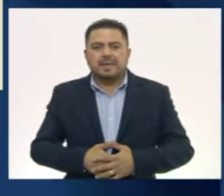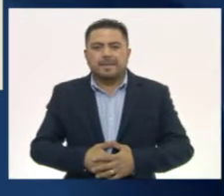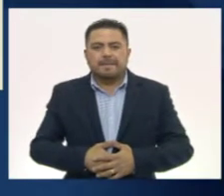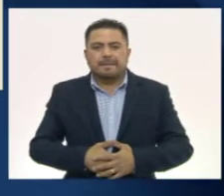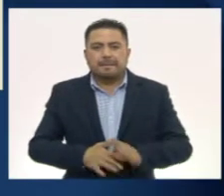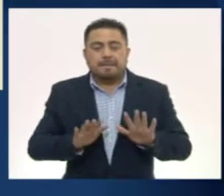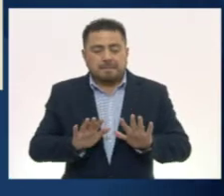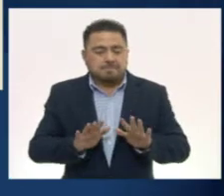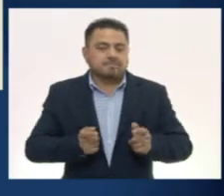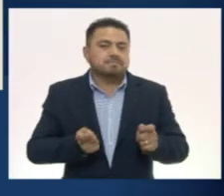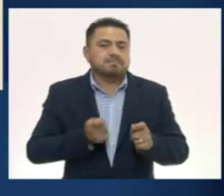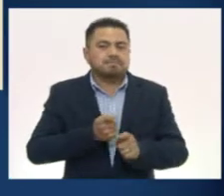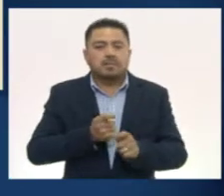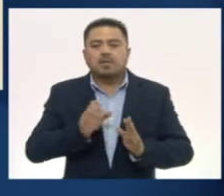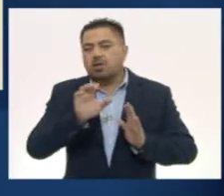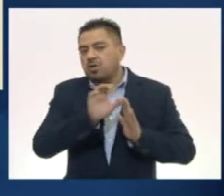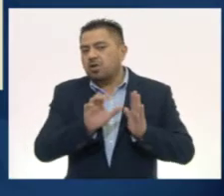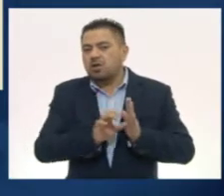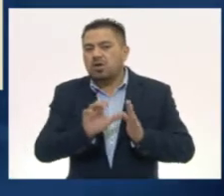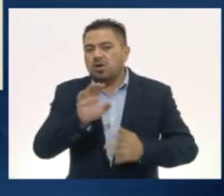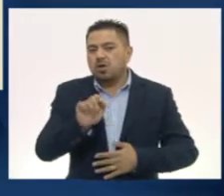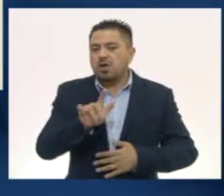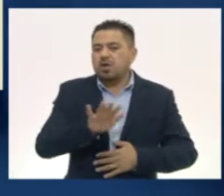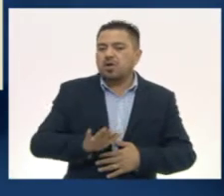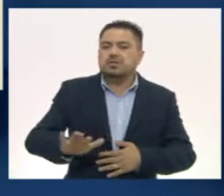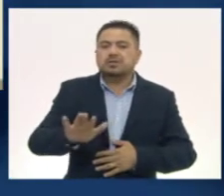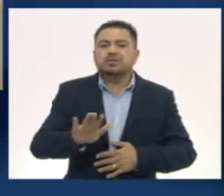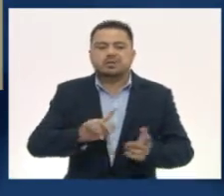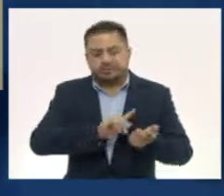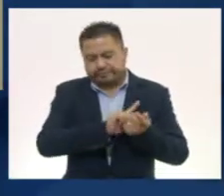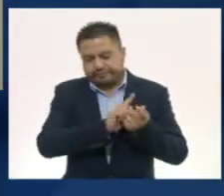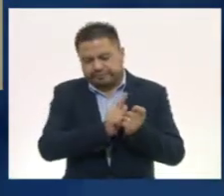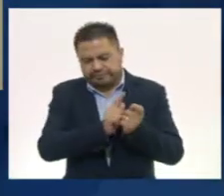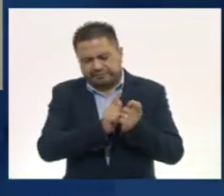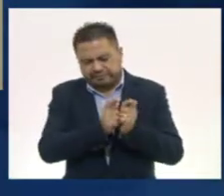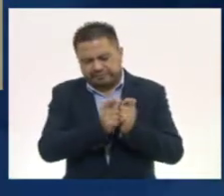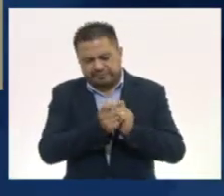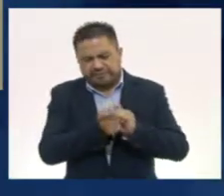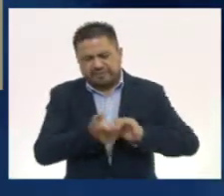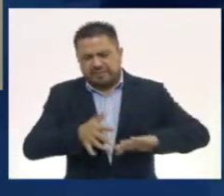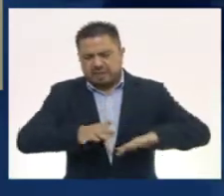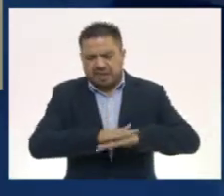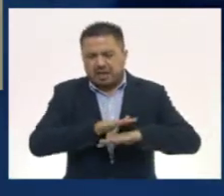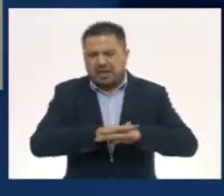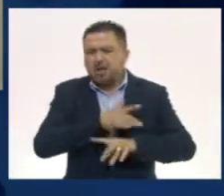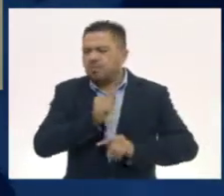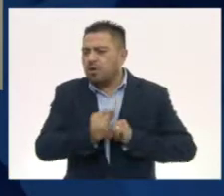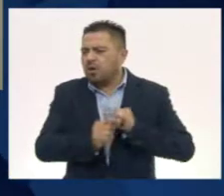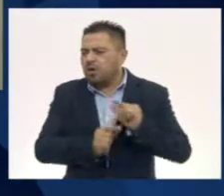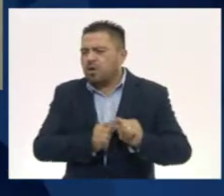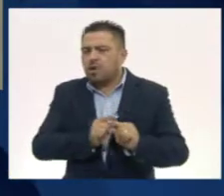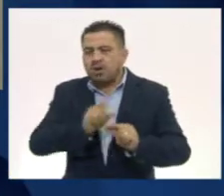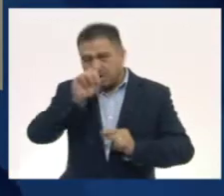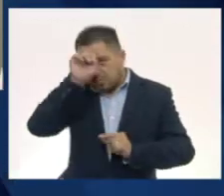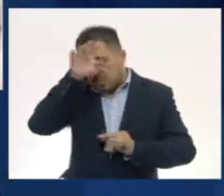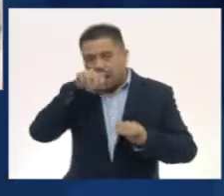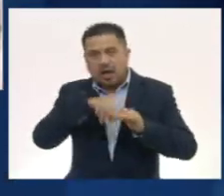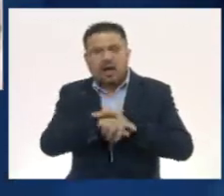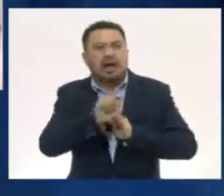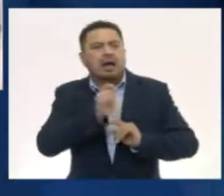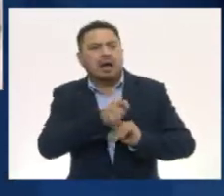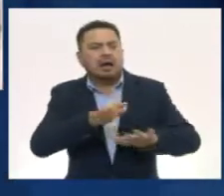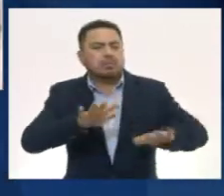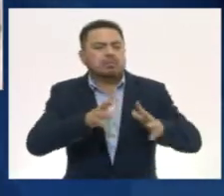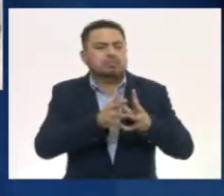En cambio, los códices coloniales se fueron transformando poco a poco hasta que estas líneas fueron desapareciendo